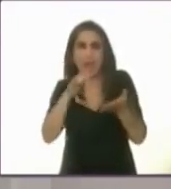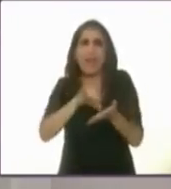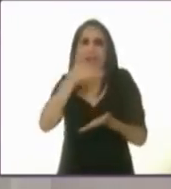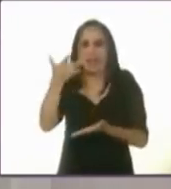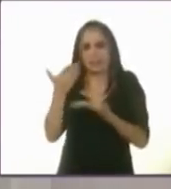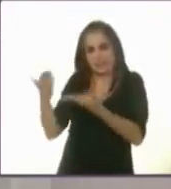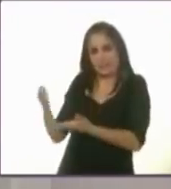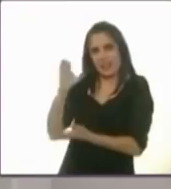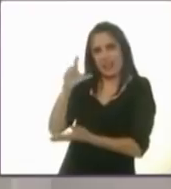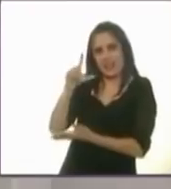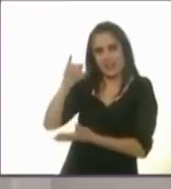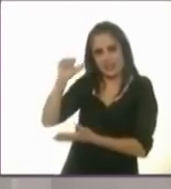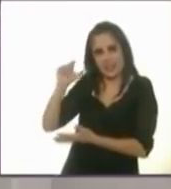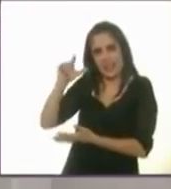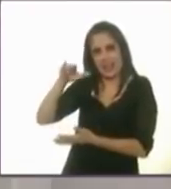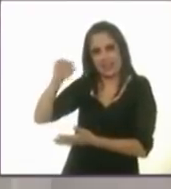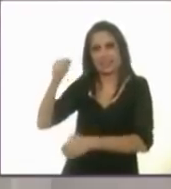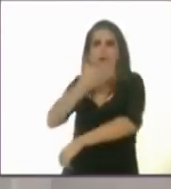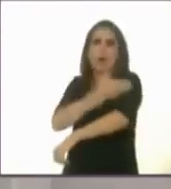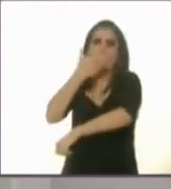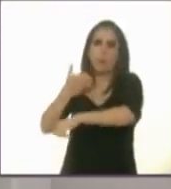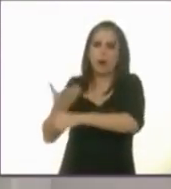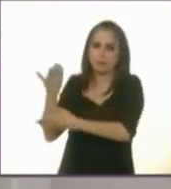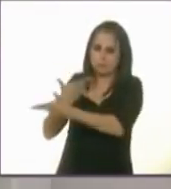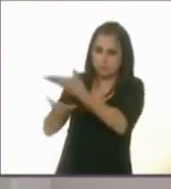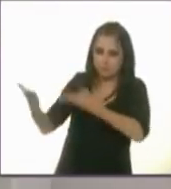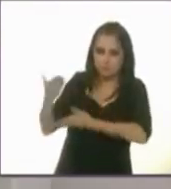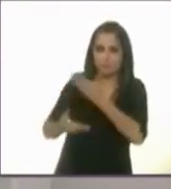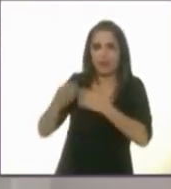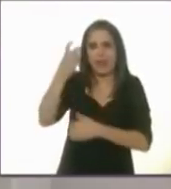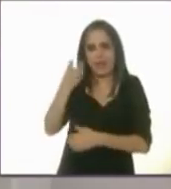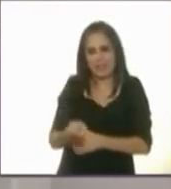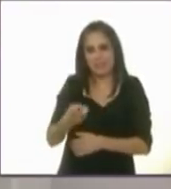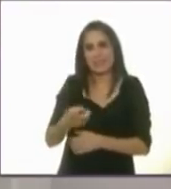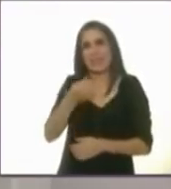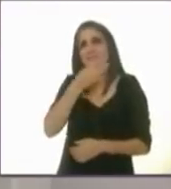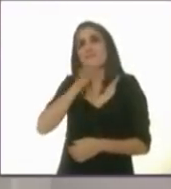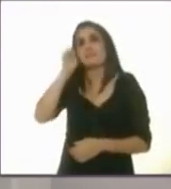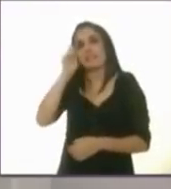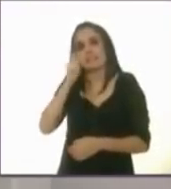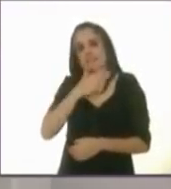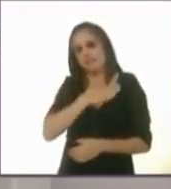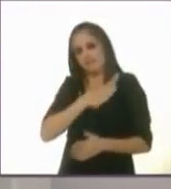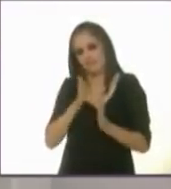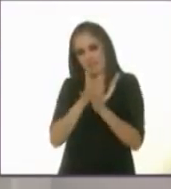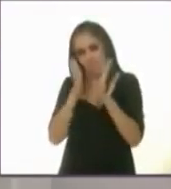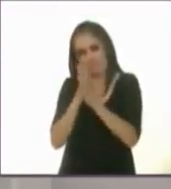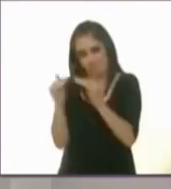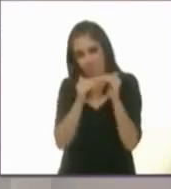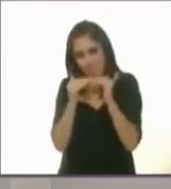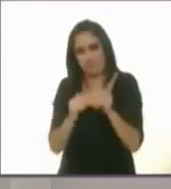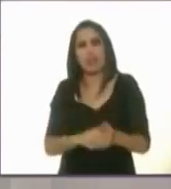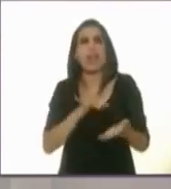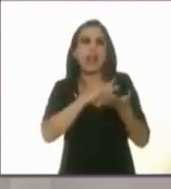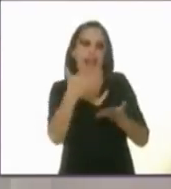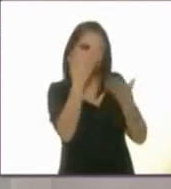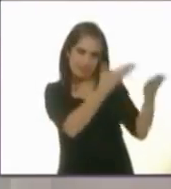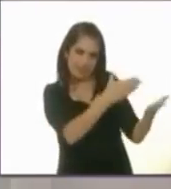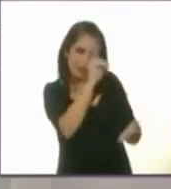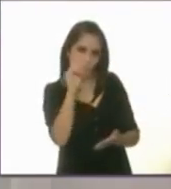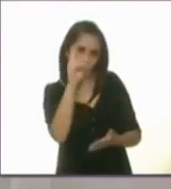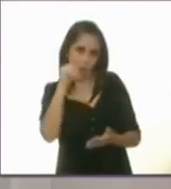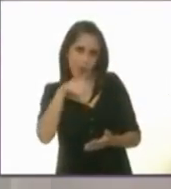a elisa lanís mi compañera por ser parte de esta fiesta democrática gracias a ti juan manuel ha sido un placer